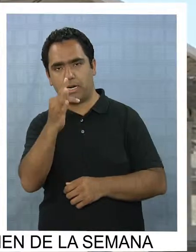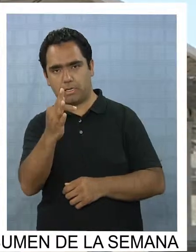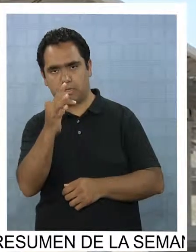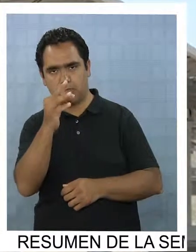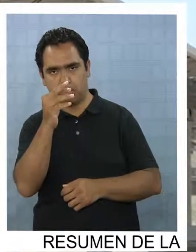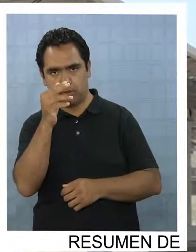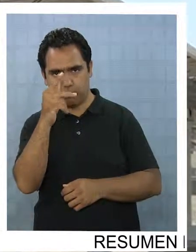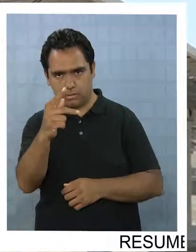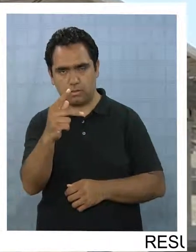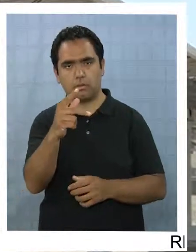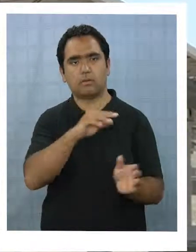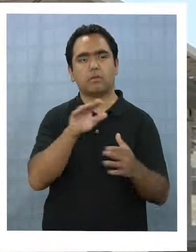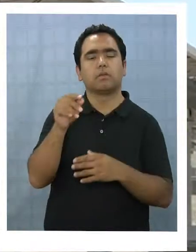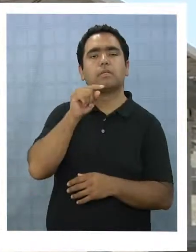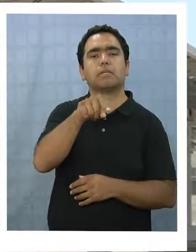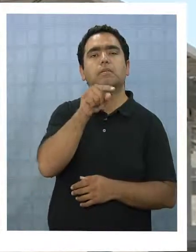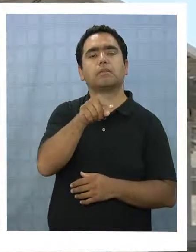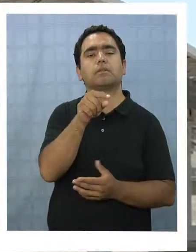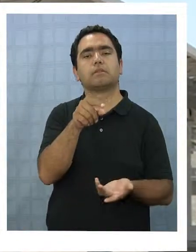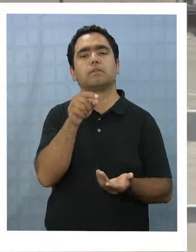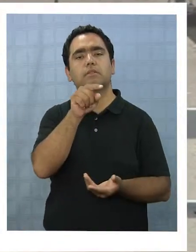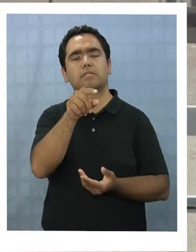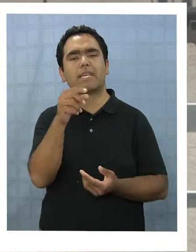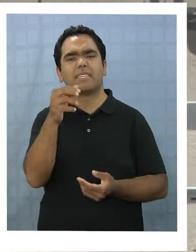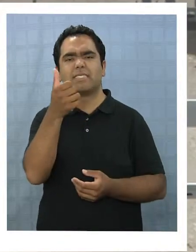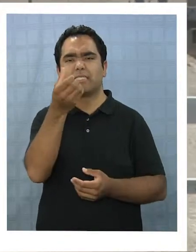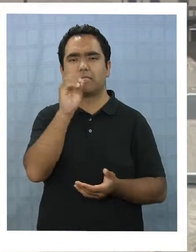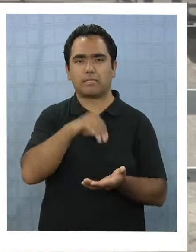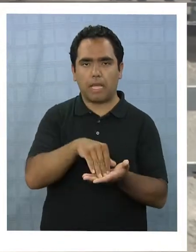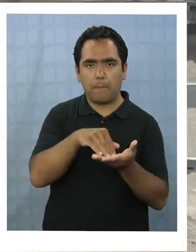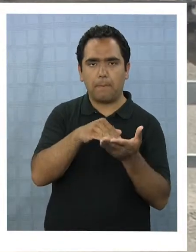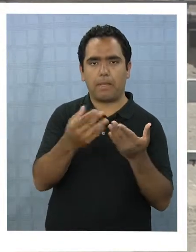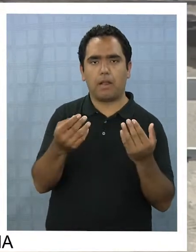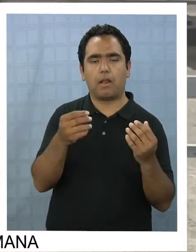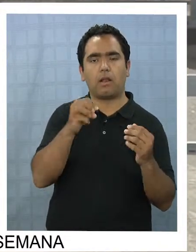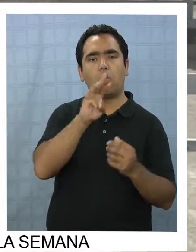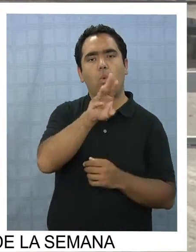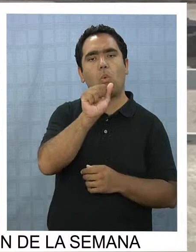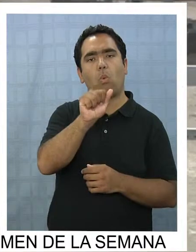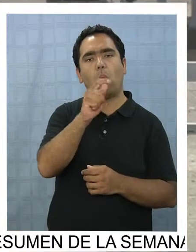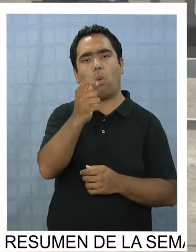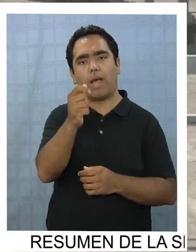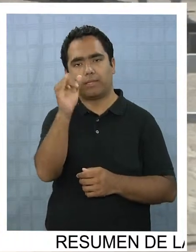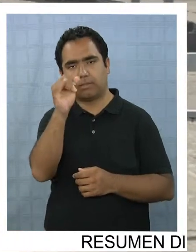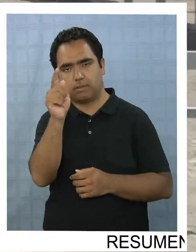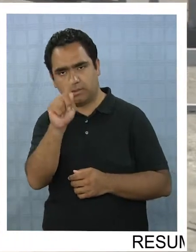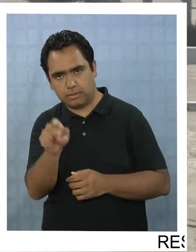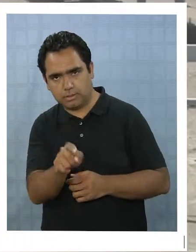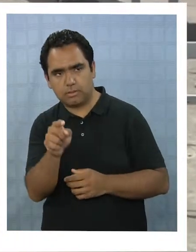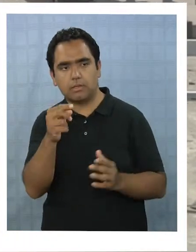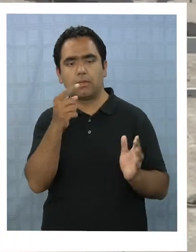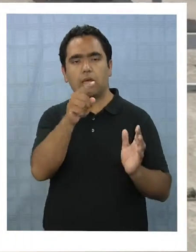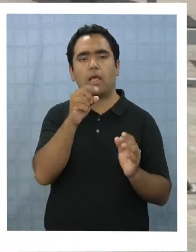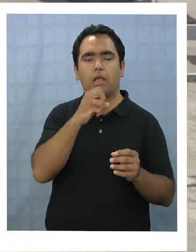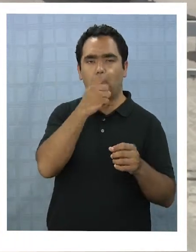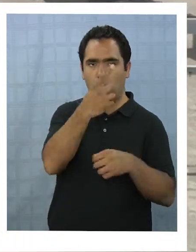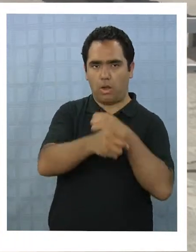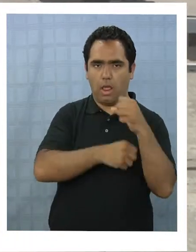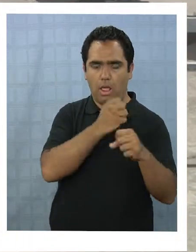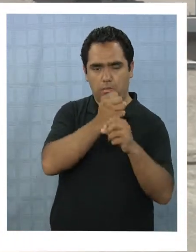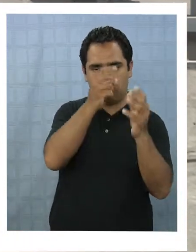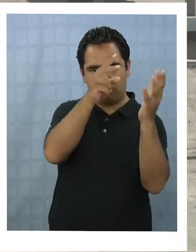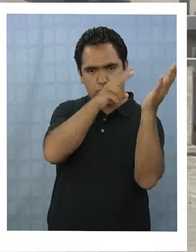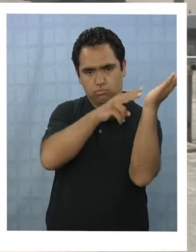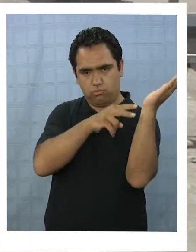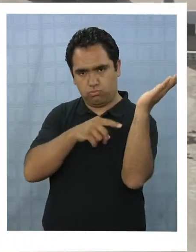contribuirá con 60.000 megawatts hora al año, lo que equivale al 60% de lo generado hasta ahora